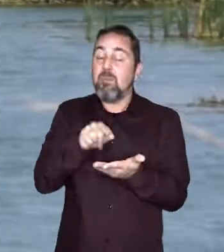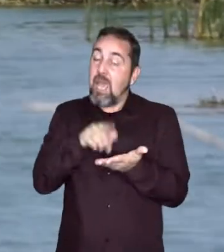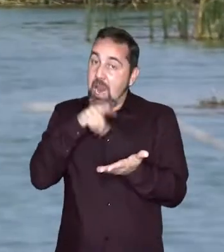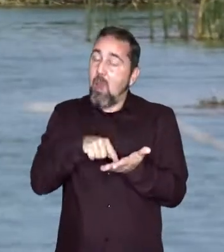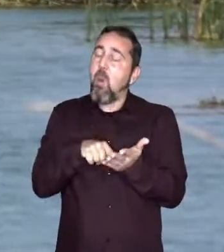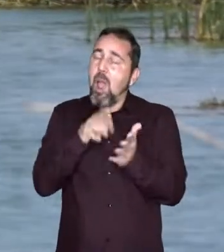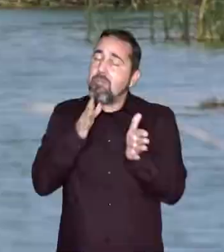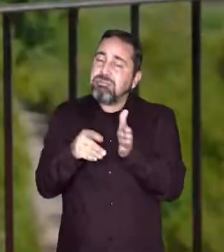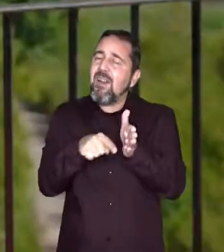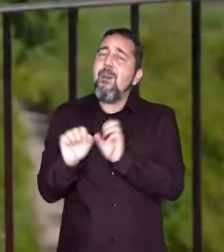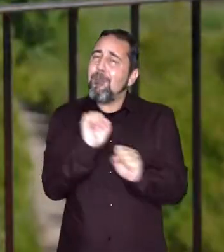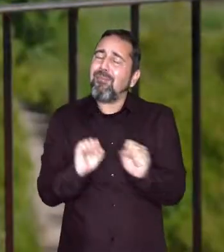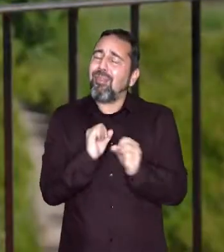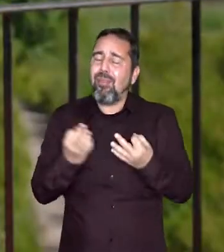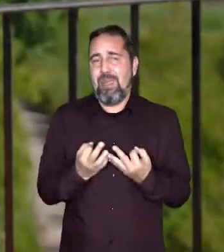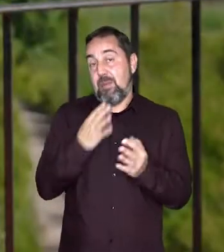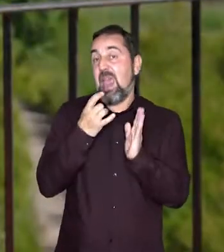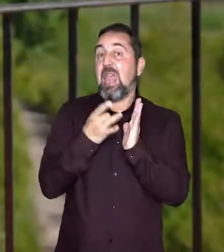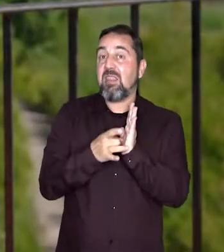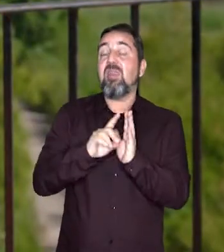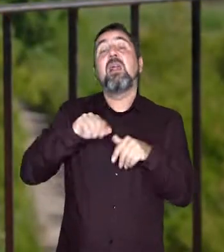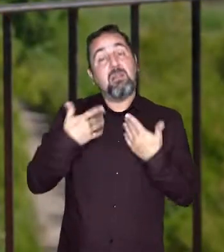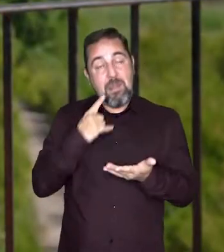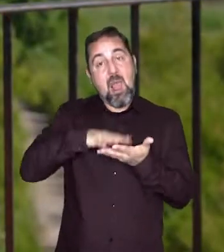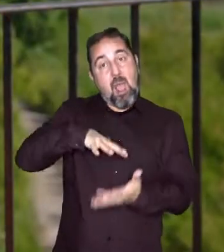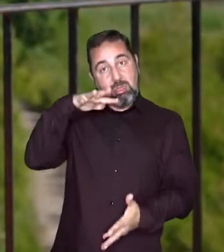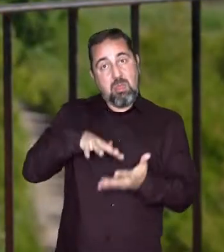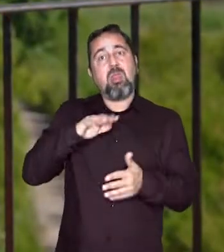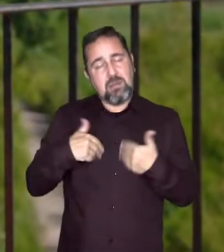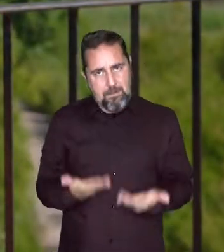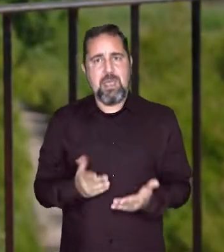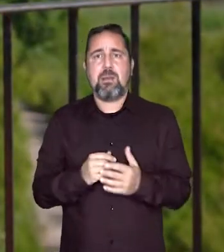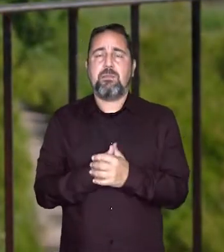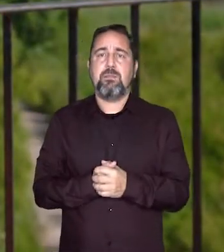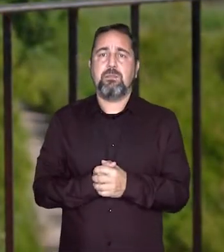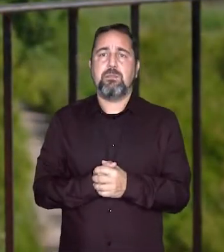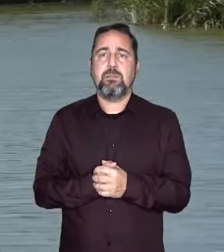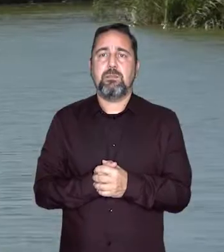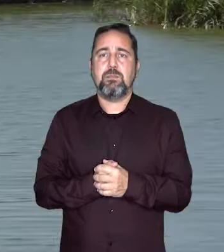ella. Por ello, es fundamental protegerla tanto desde el punto de vista de la calidad como de la cantidad.